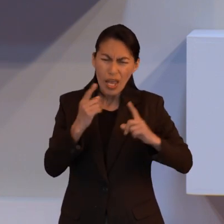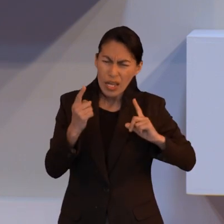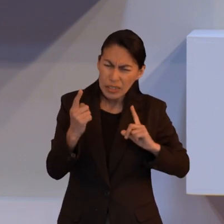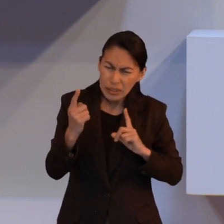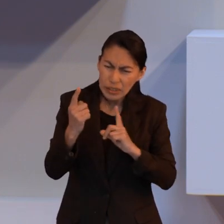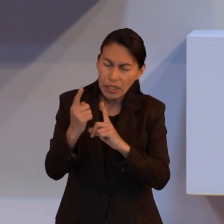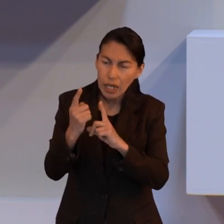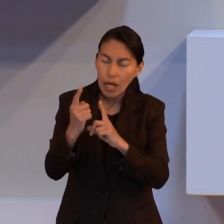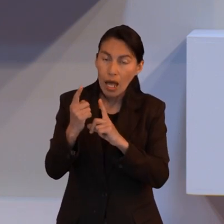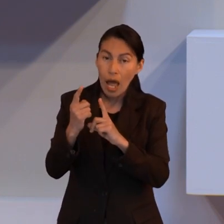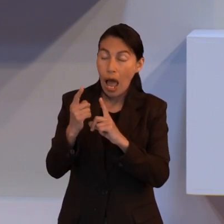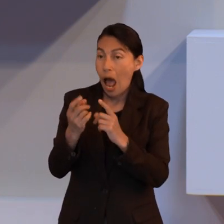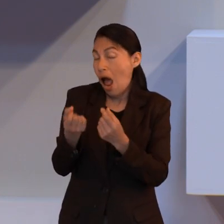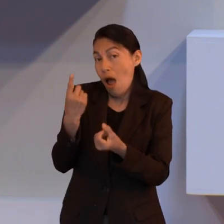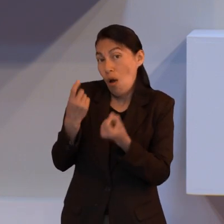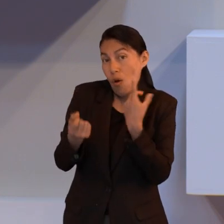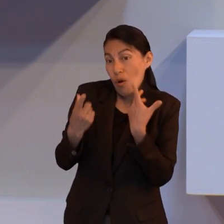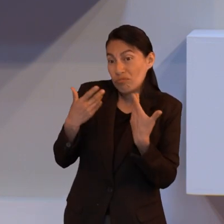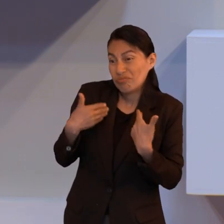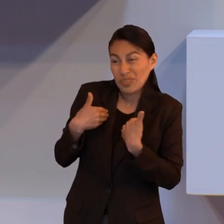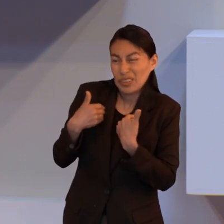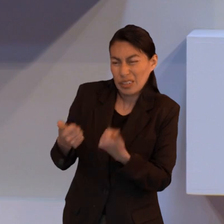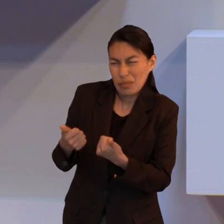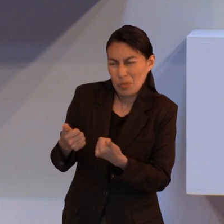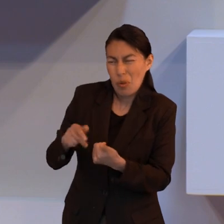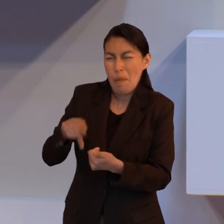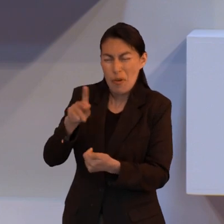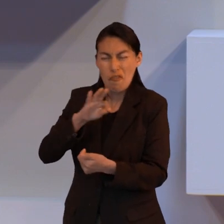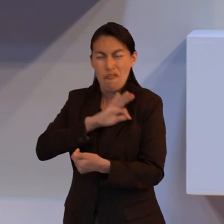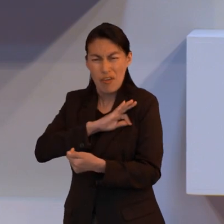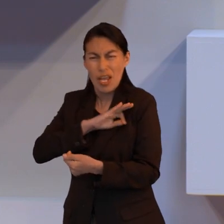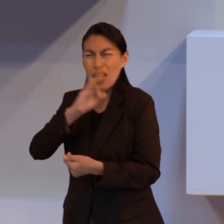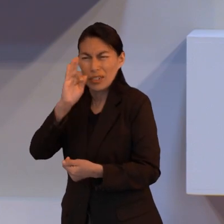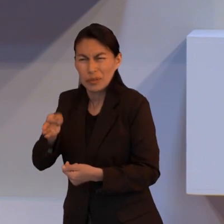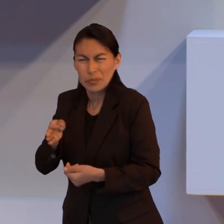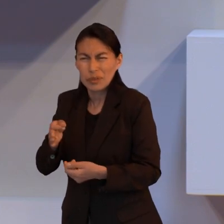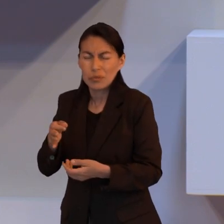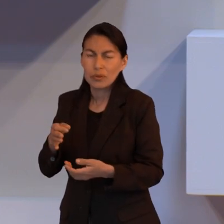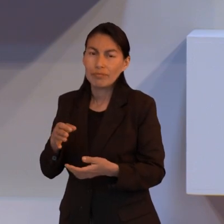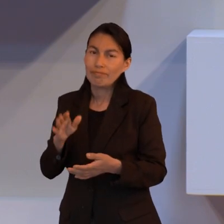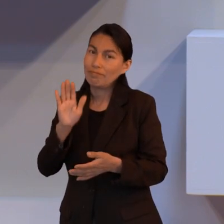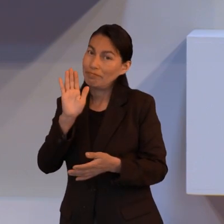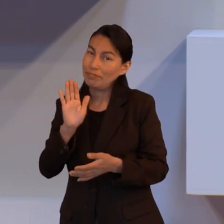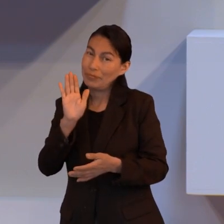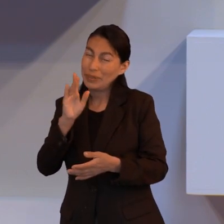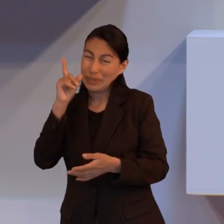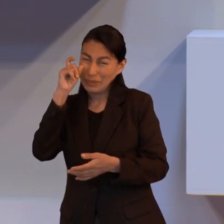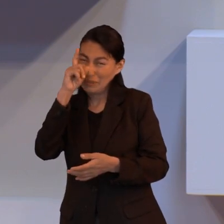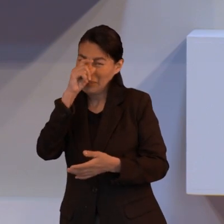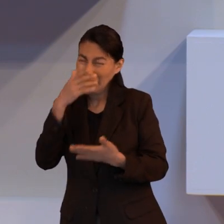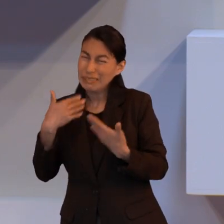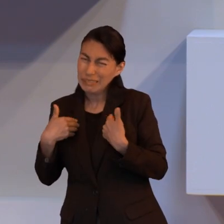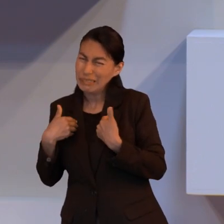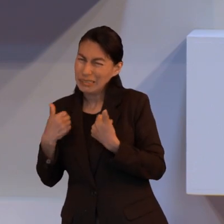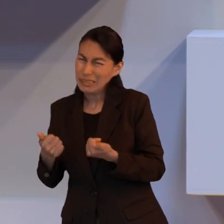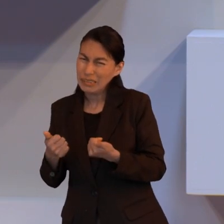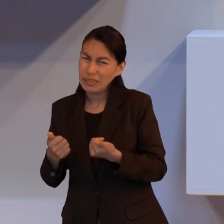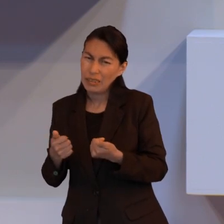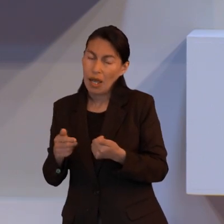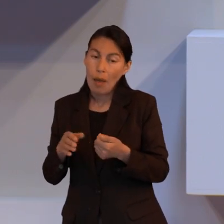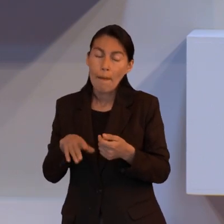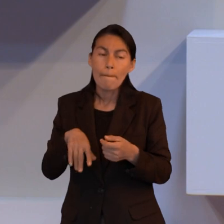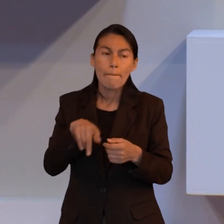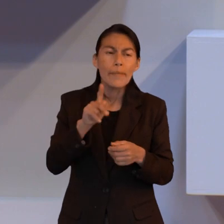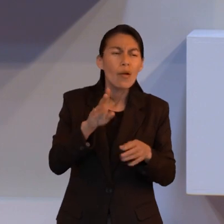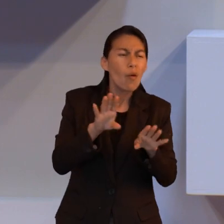fe a lo que al menos al principio no entendemos y luego entenderemos más creo que esta pregunta es algo compleja porque